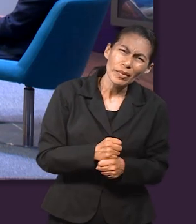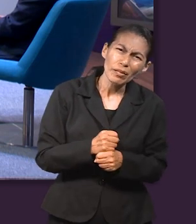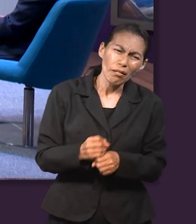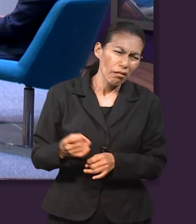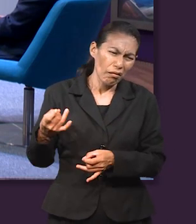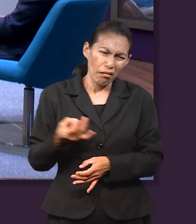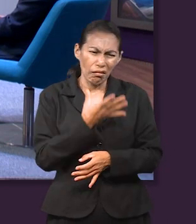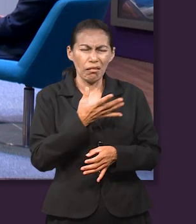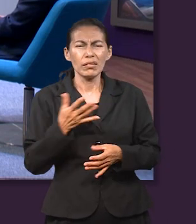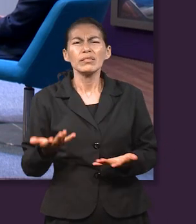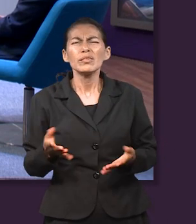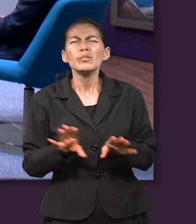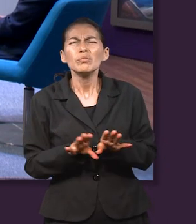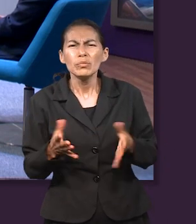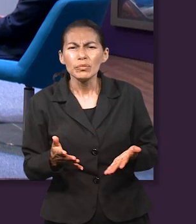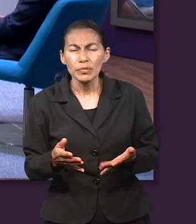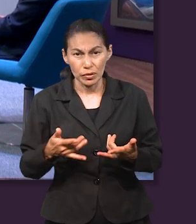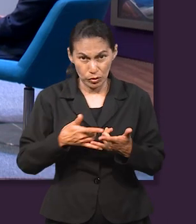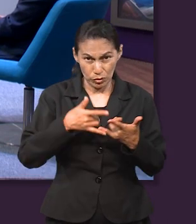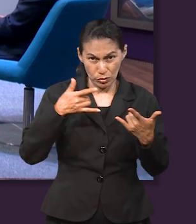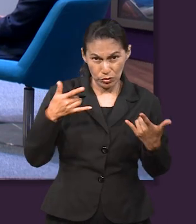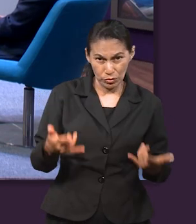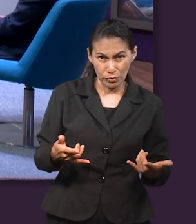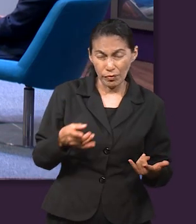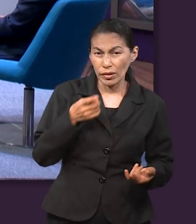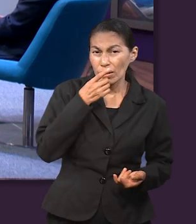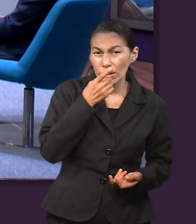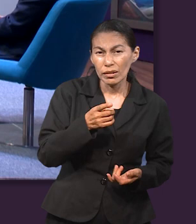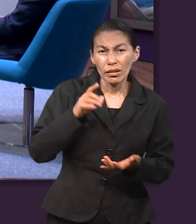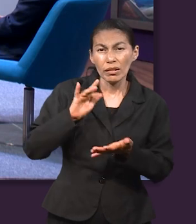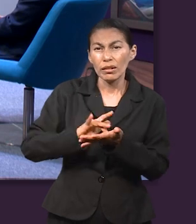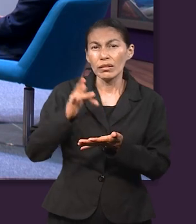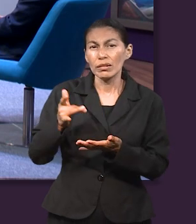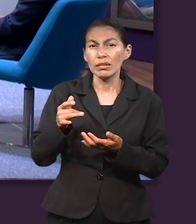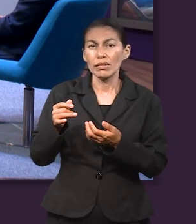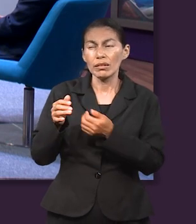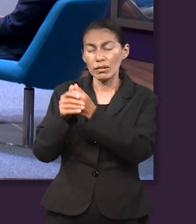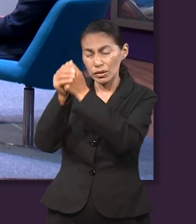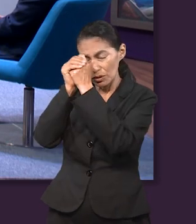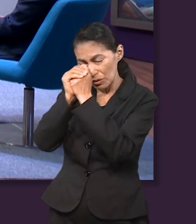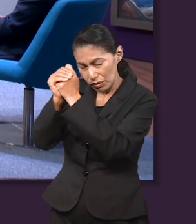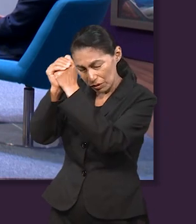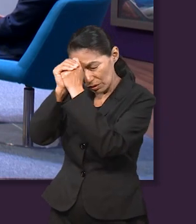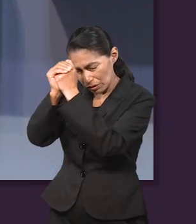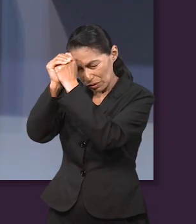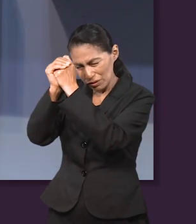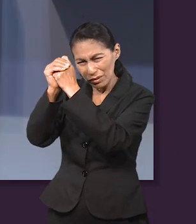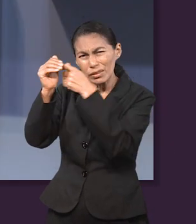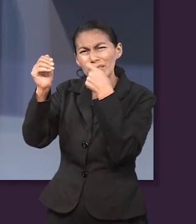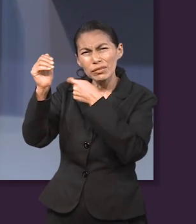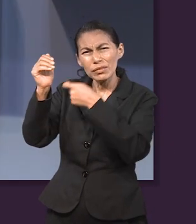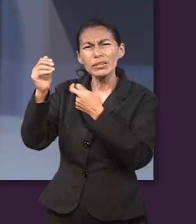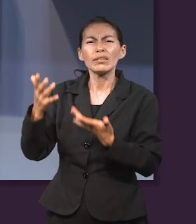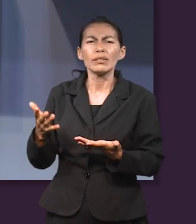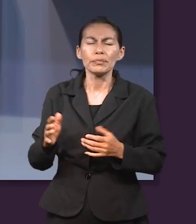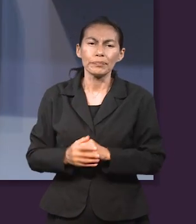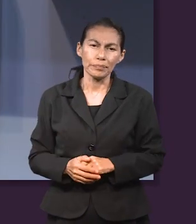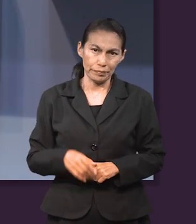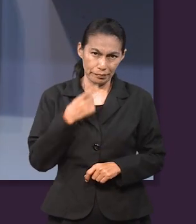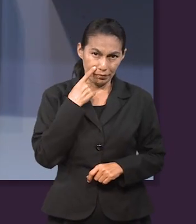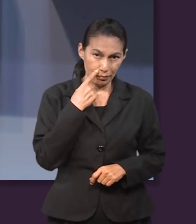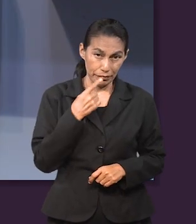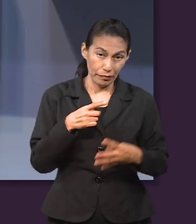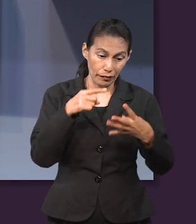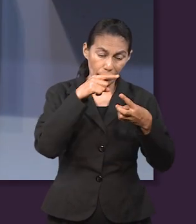decirnos el cómo, cómo afrontar y cómo superar el sufrimiento. Y uno de los testimonios que nos deja la historia de Job es que a través de la